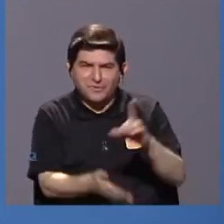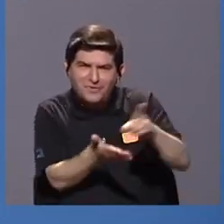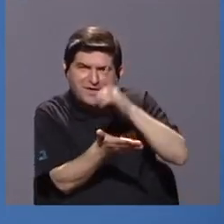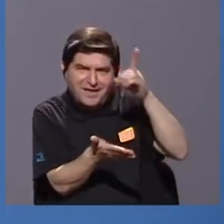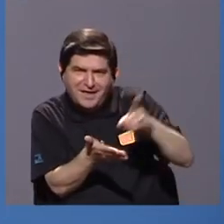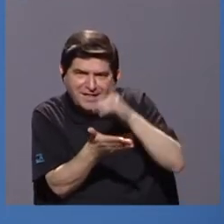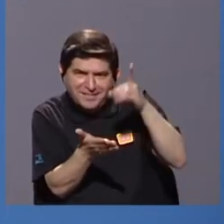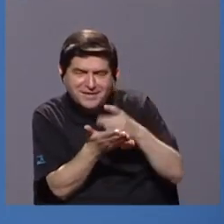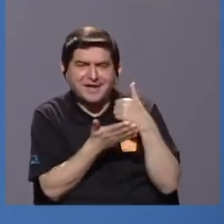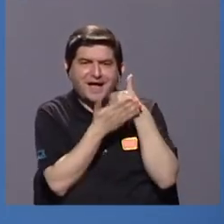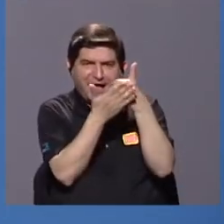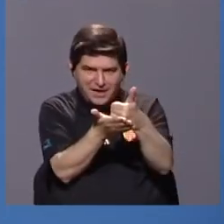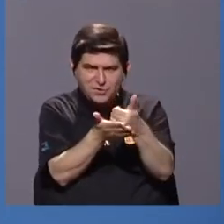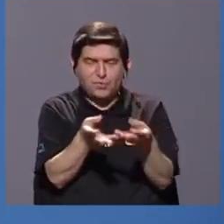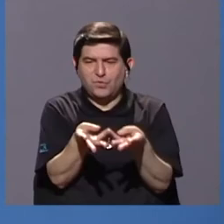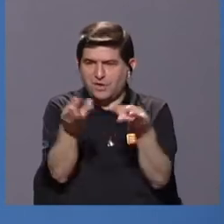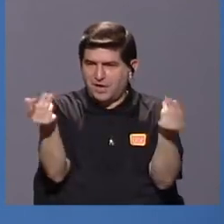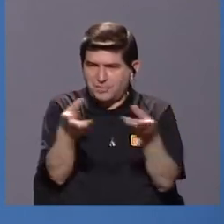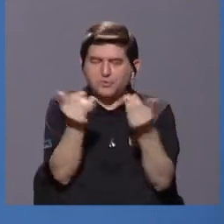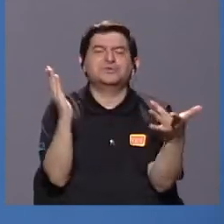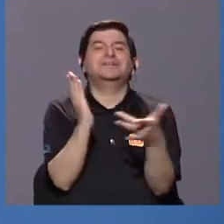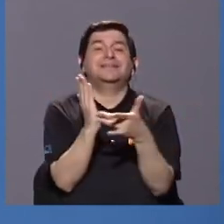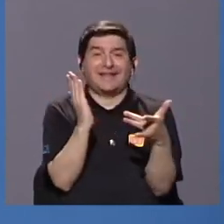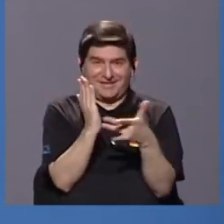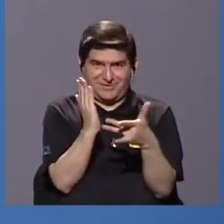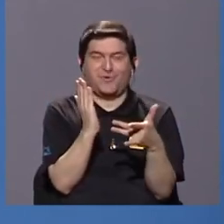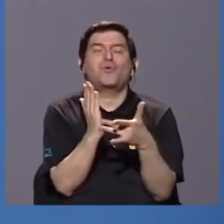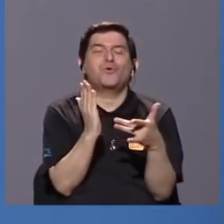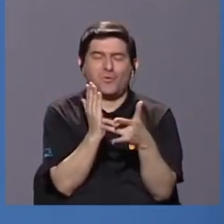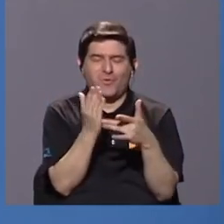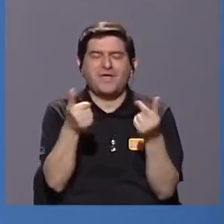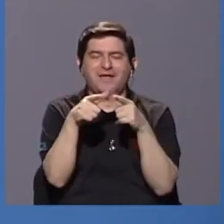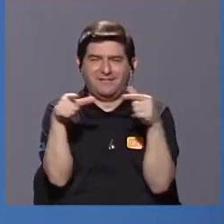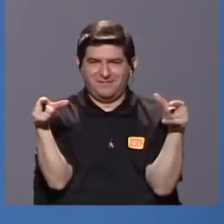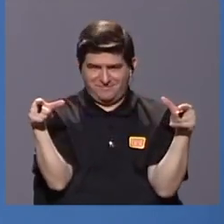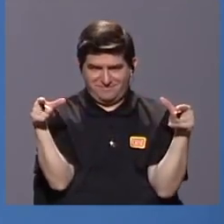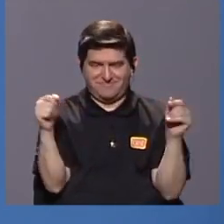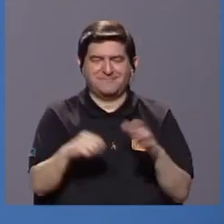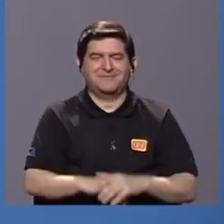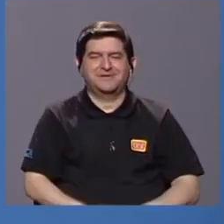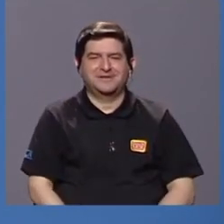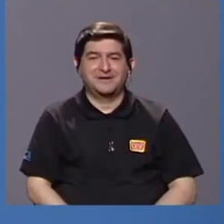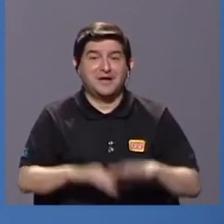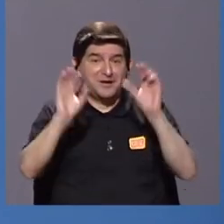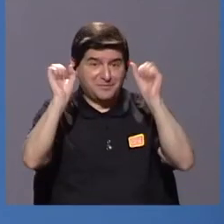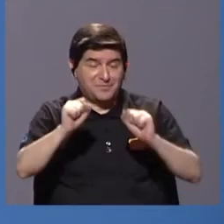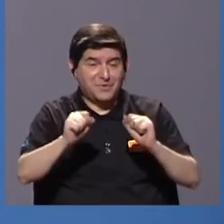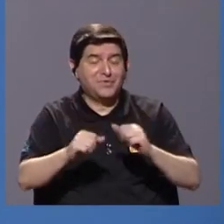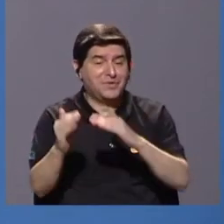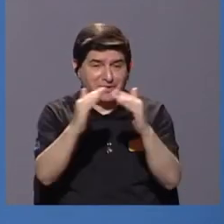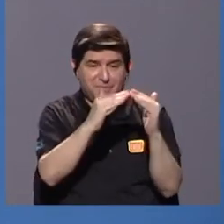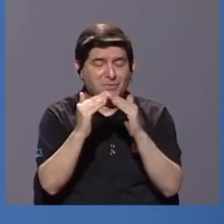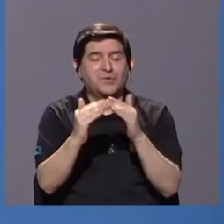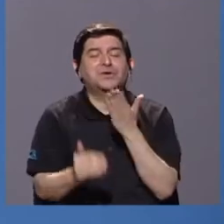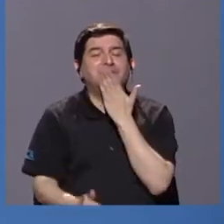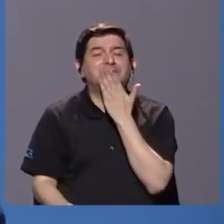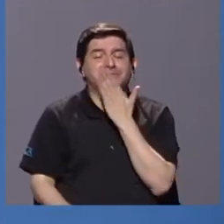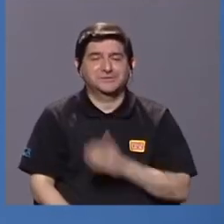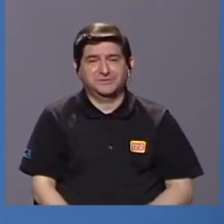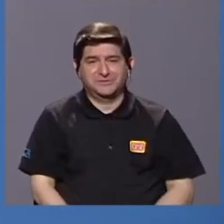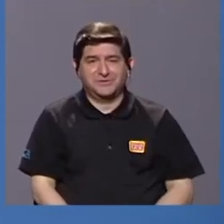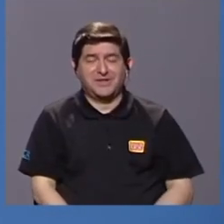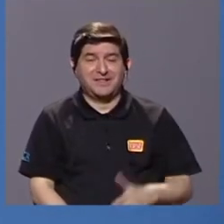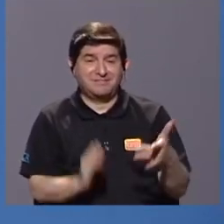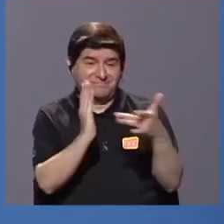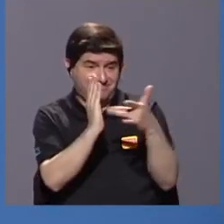sirviendo para generar tecnología del lenguaje para los indígenas, ¿verdad? Como hay